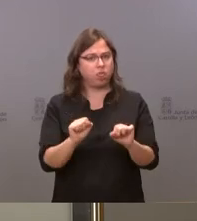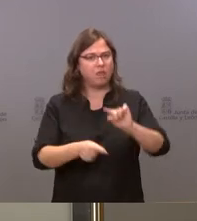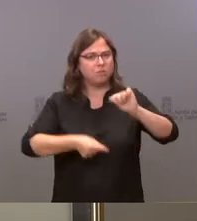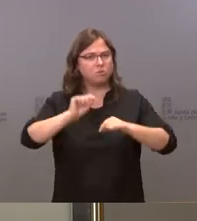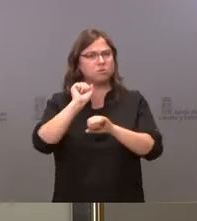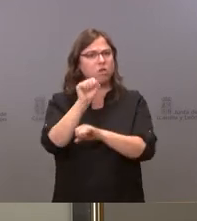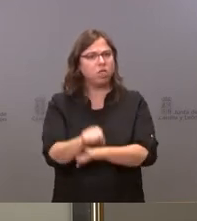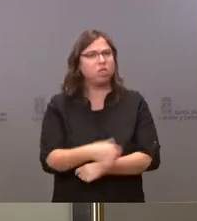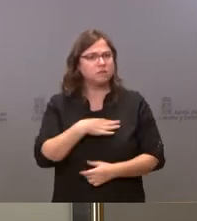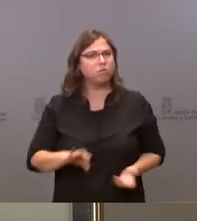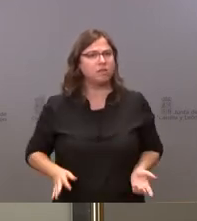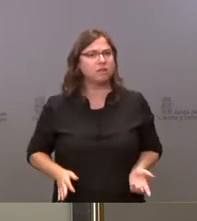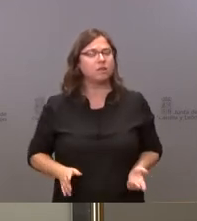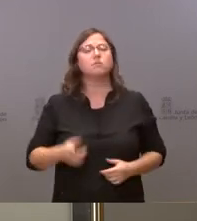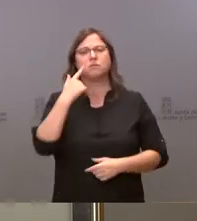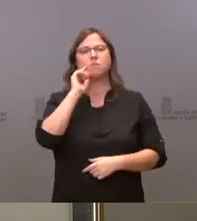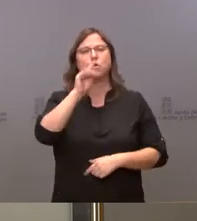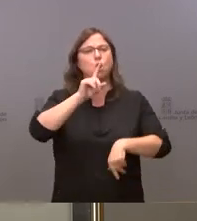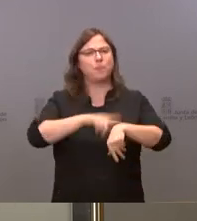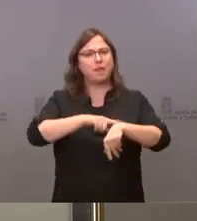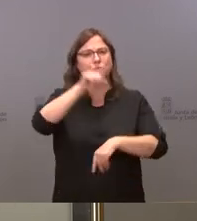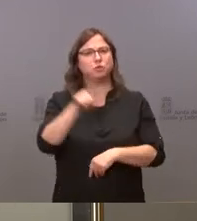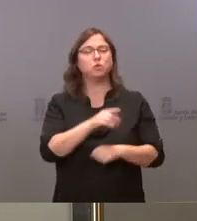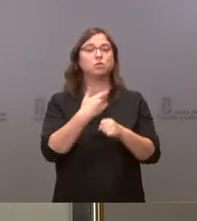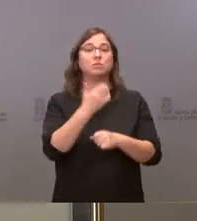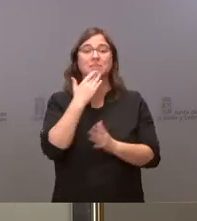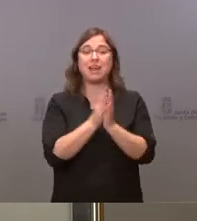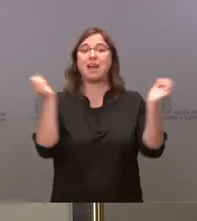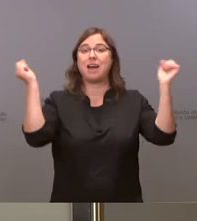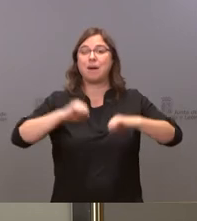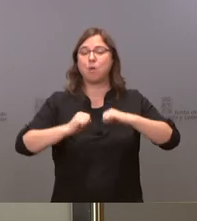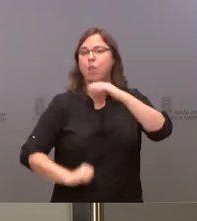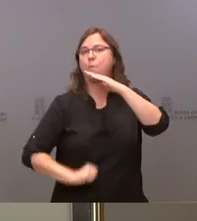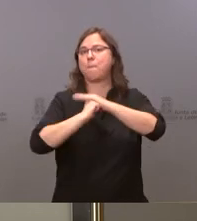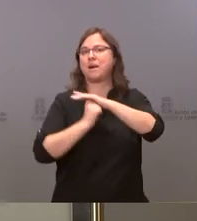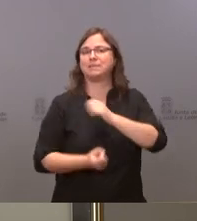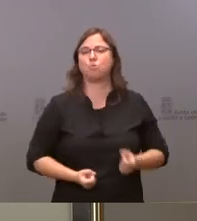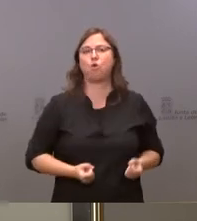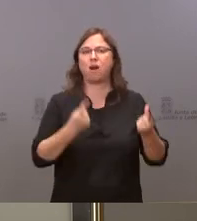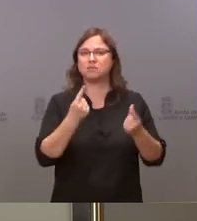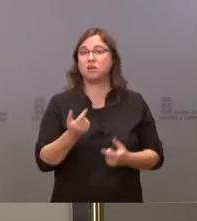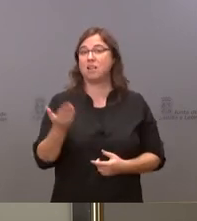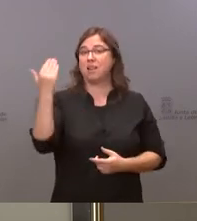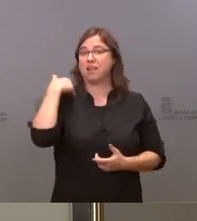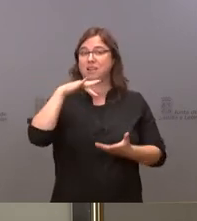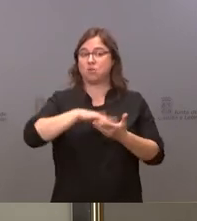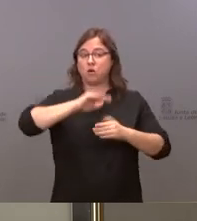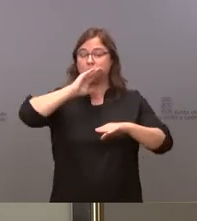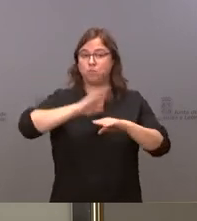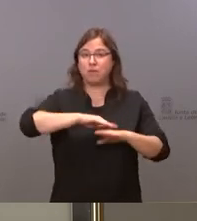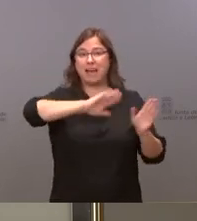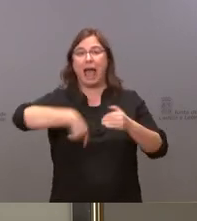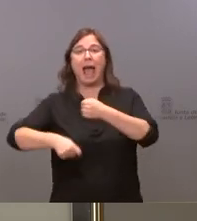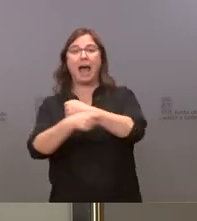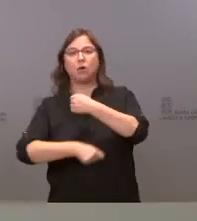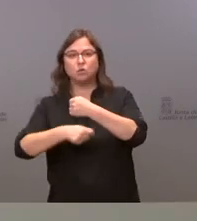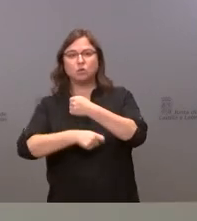estaríamos a tiempo en este momento cuando aún todavía no se ha aprobado el techo de gasto que en otras ocasiones cuando se han cumplido plazos se ha aprobado a finales de agosto